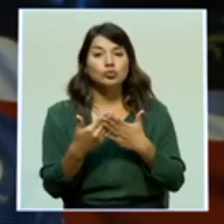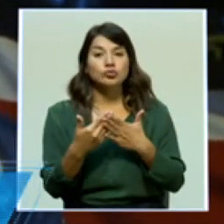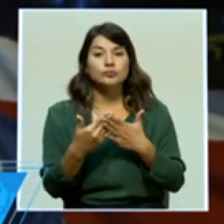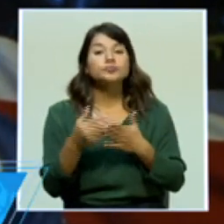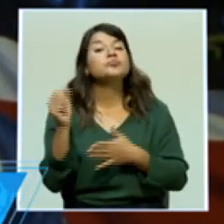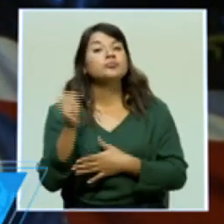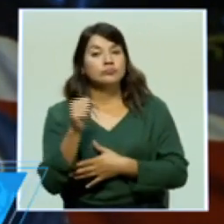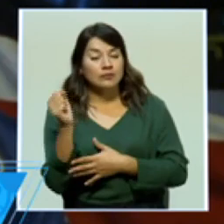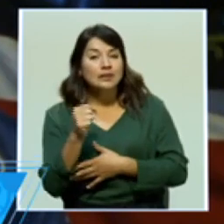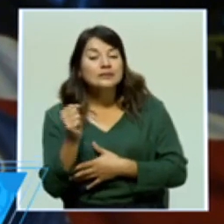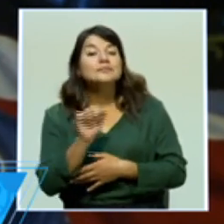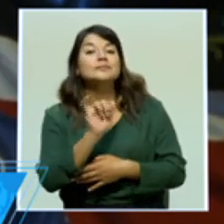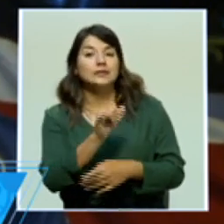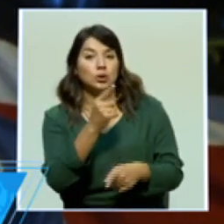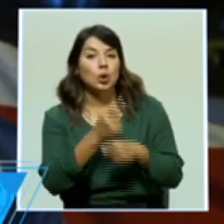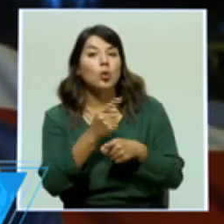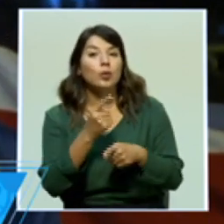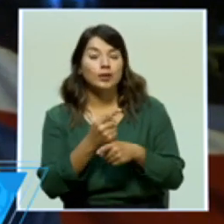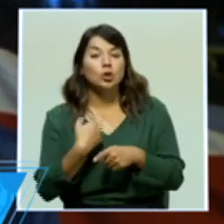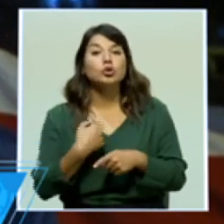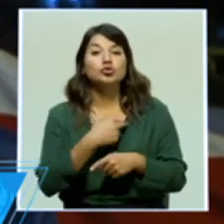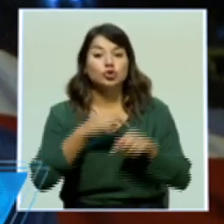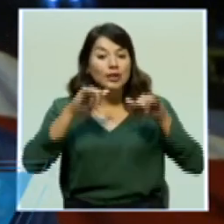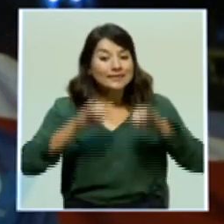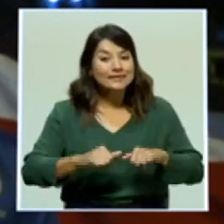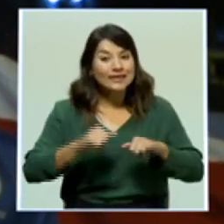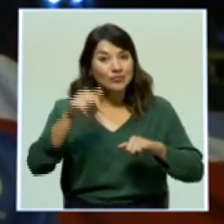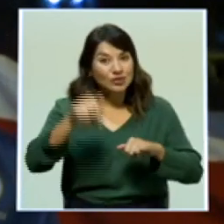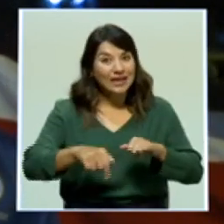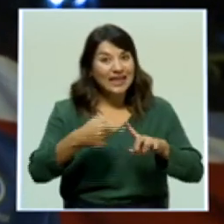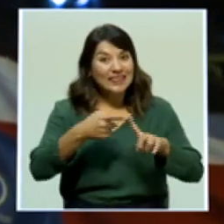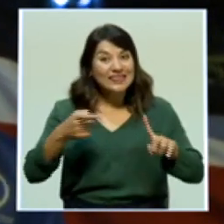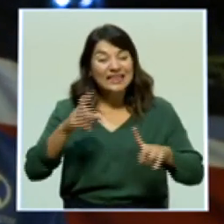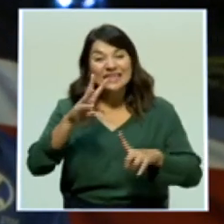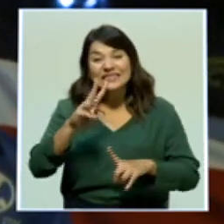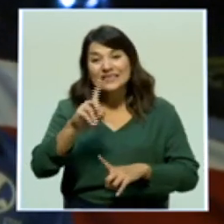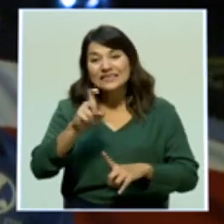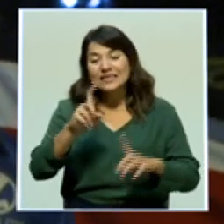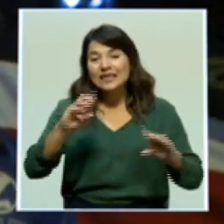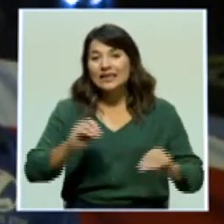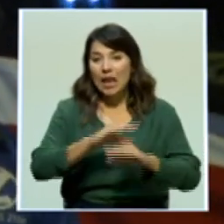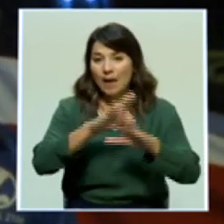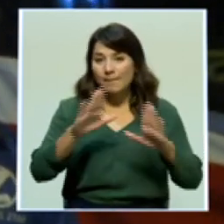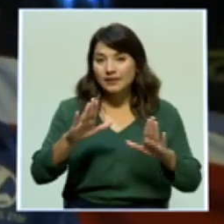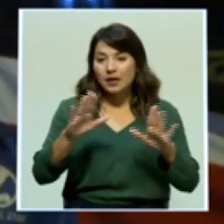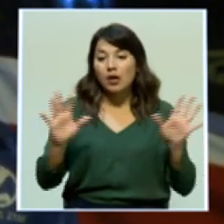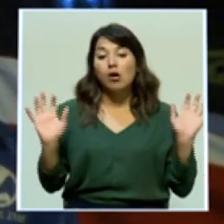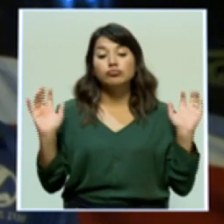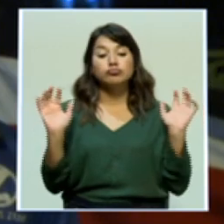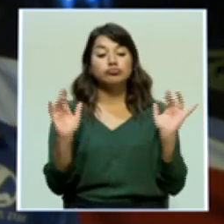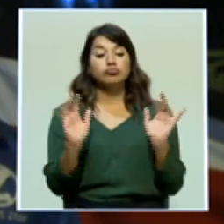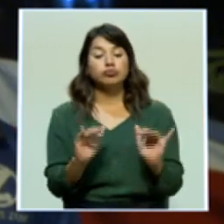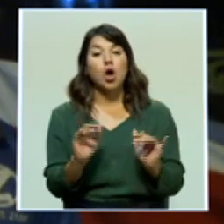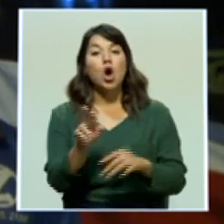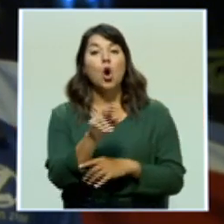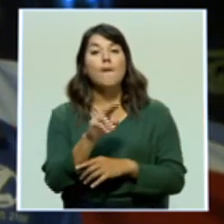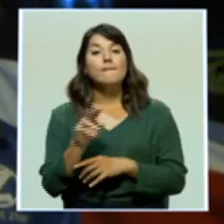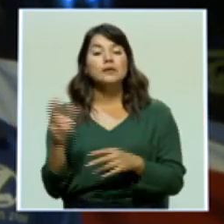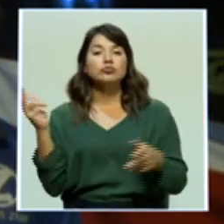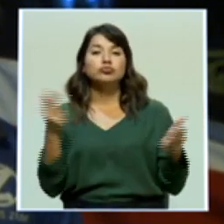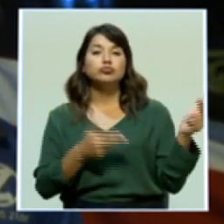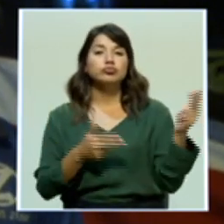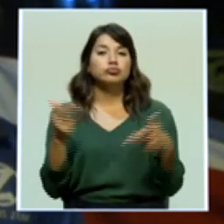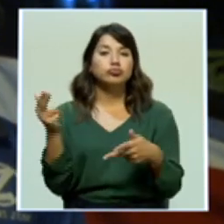Sí, eso es correcto. Estamos hoy desde las 6 y 30 de la mañana, un grupo de compañeros, nos hemos ido